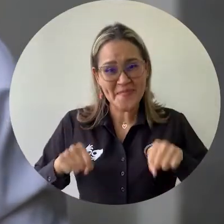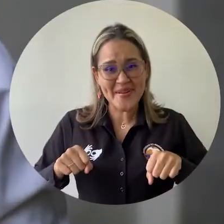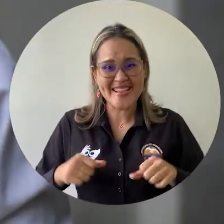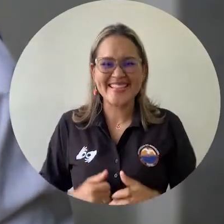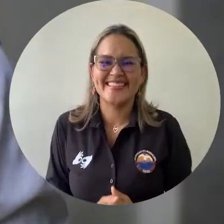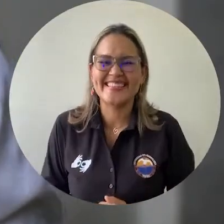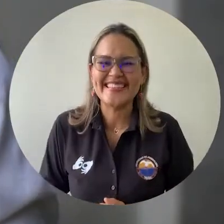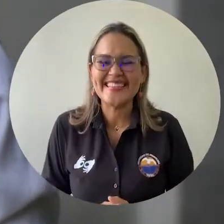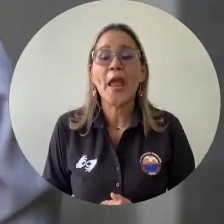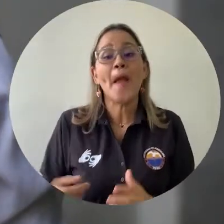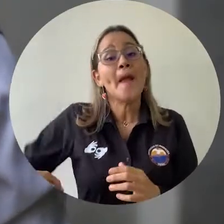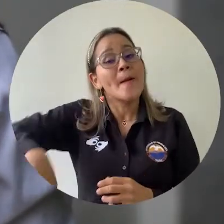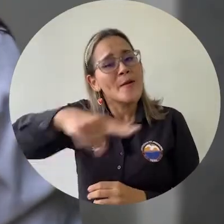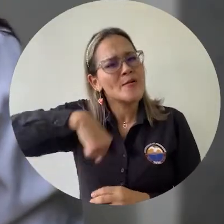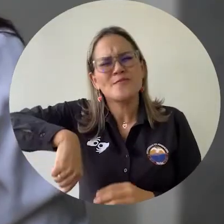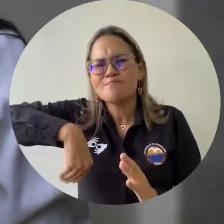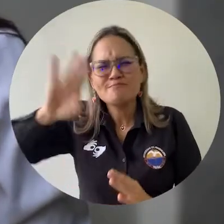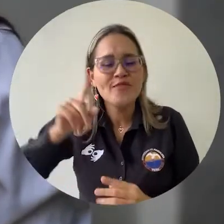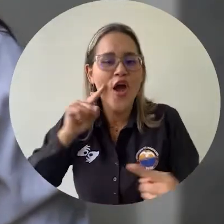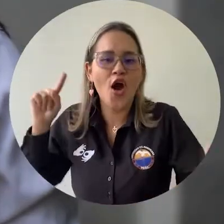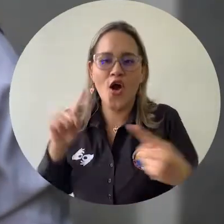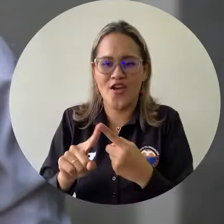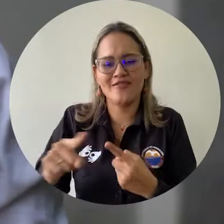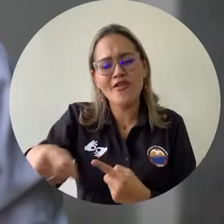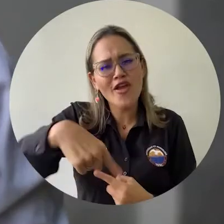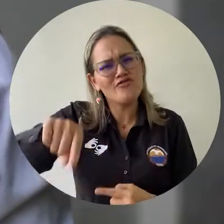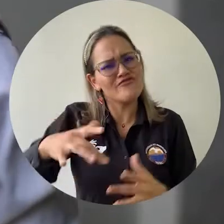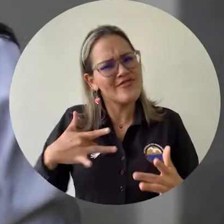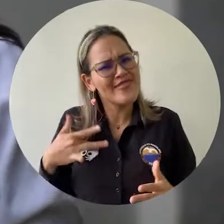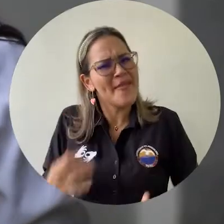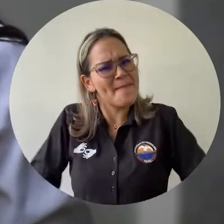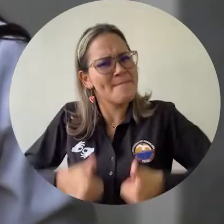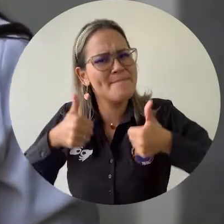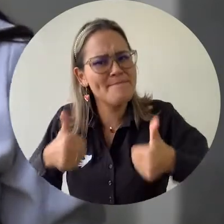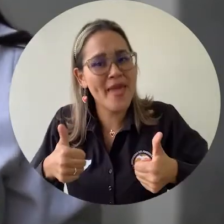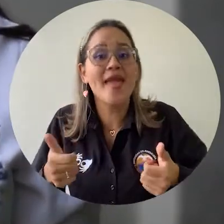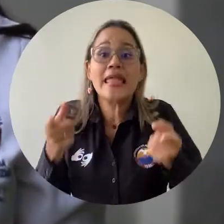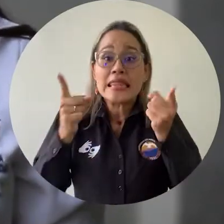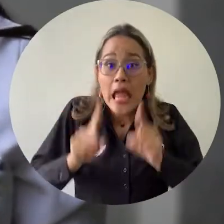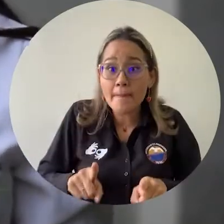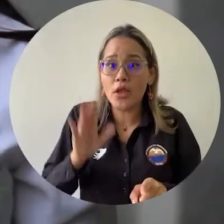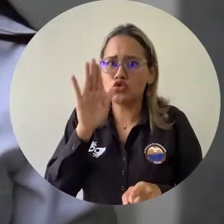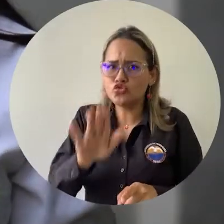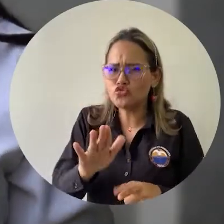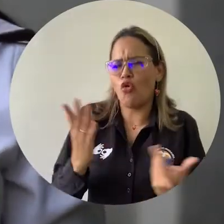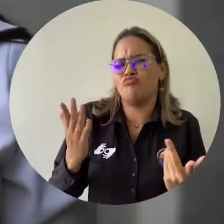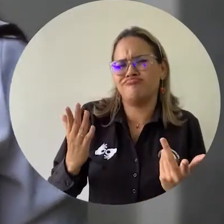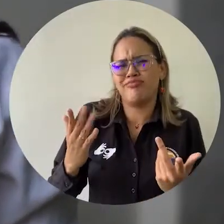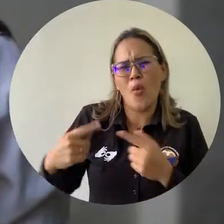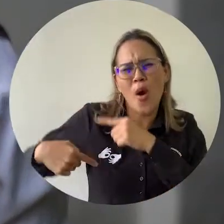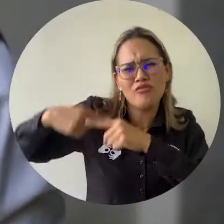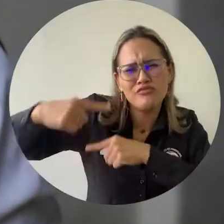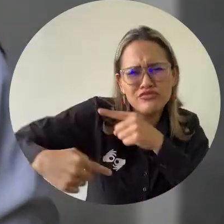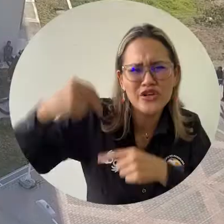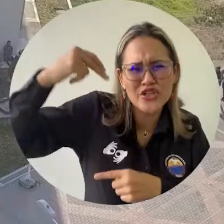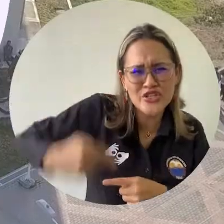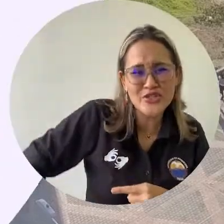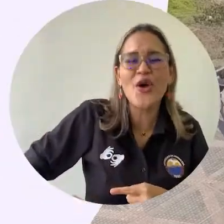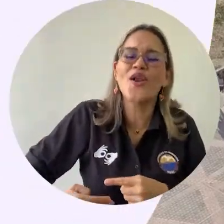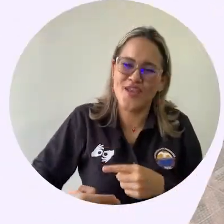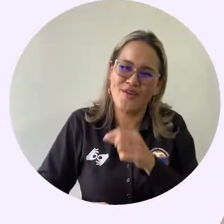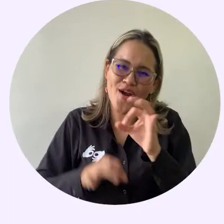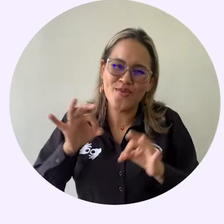bienestar en la comunidad en general, pero ante todo, conservar y preservar el patrimonio cultural que nos dejó nuestro Nobel.